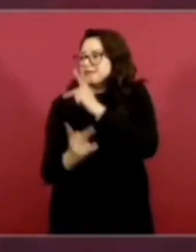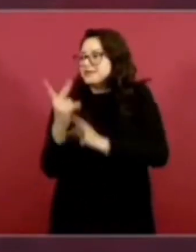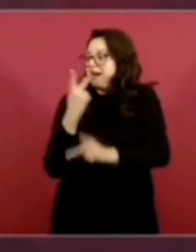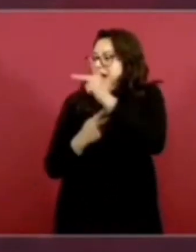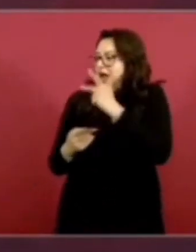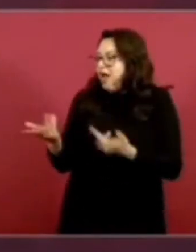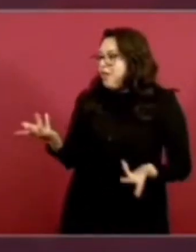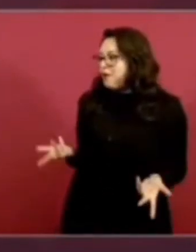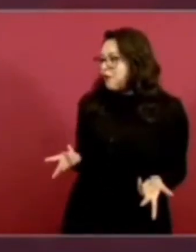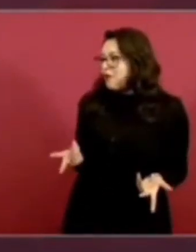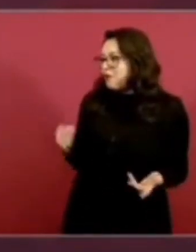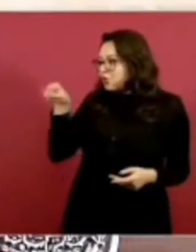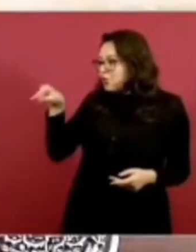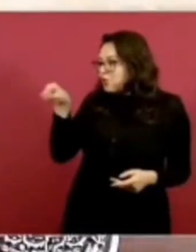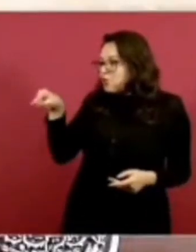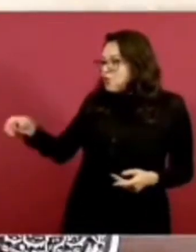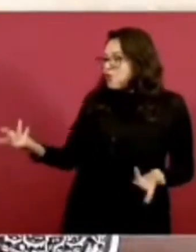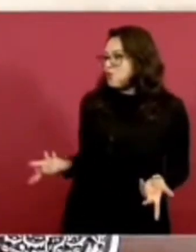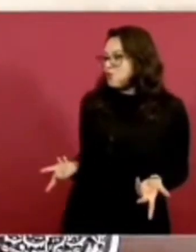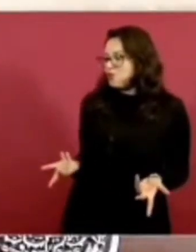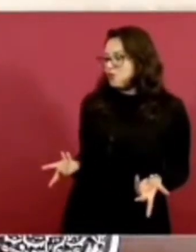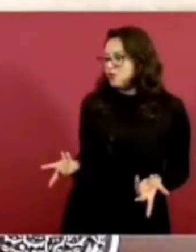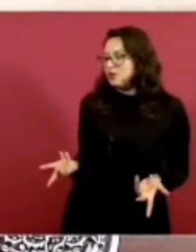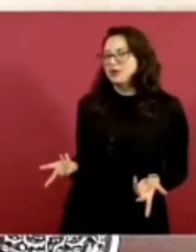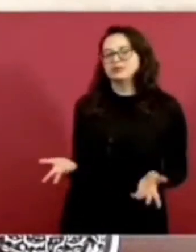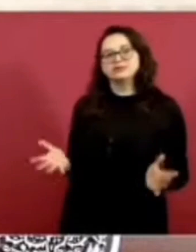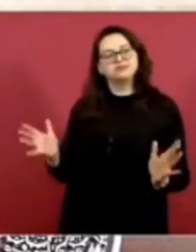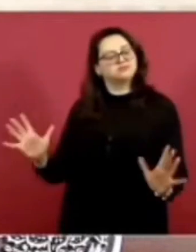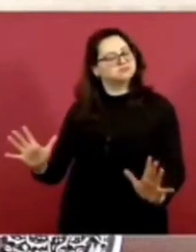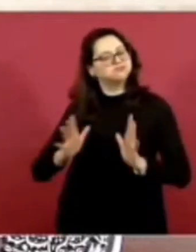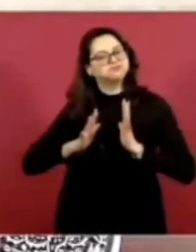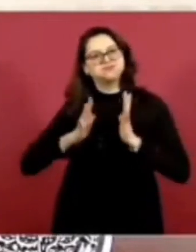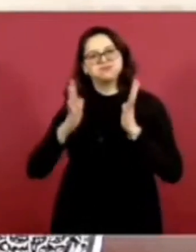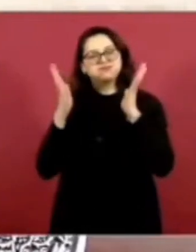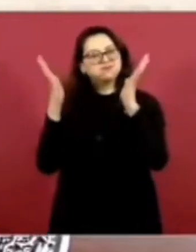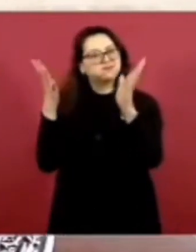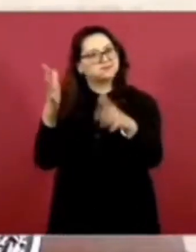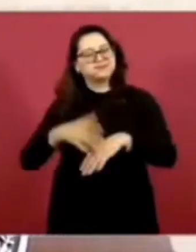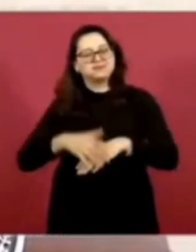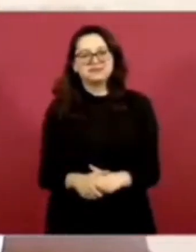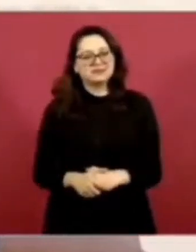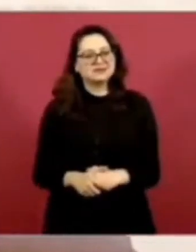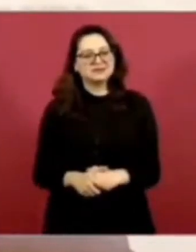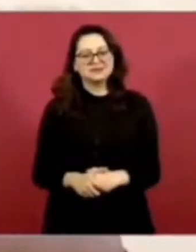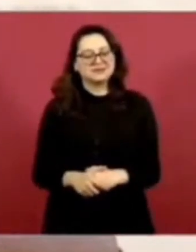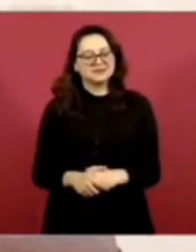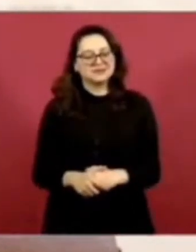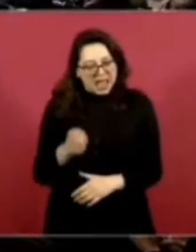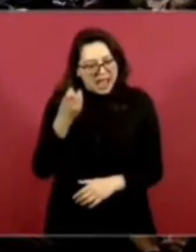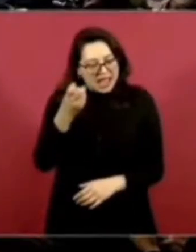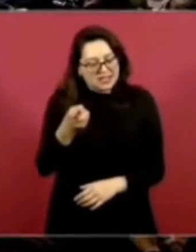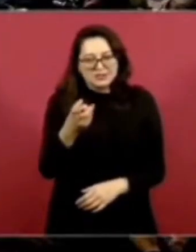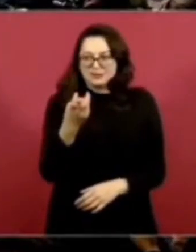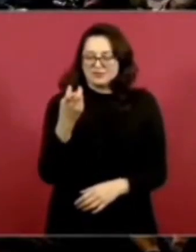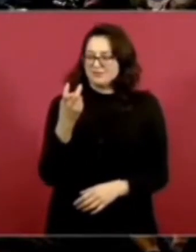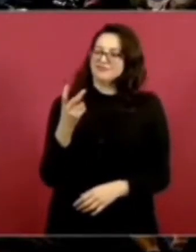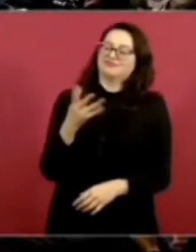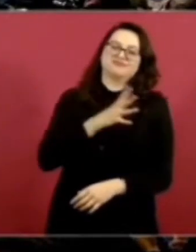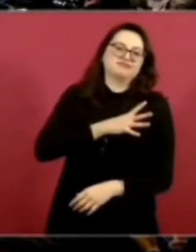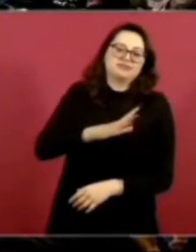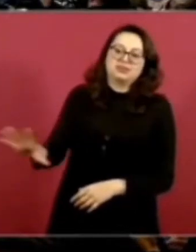Eso es lo que repruebo.